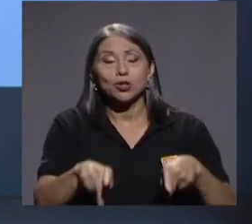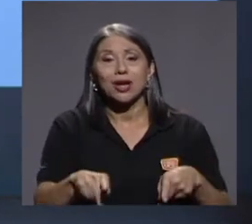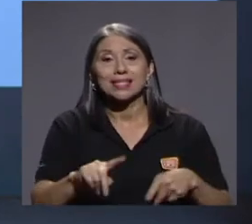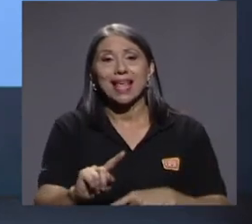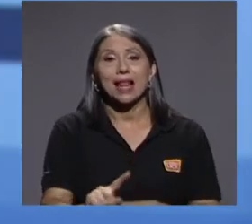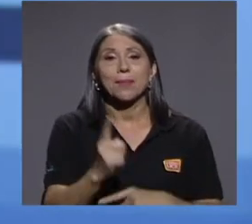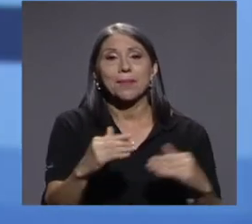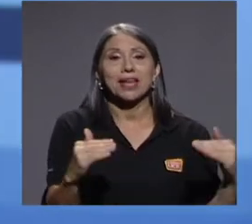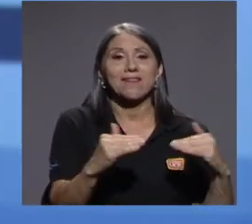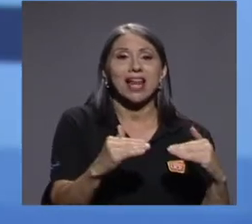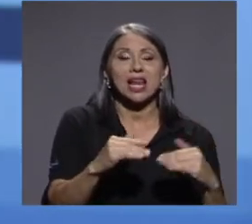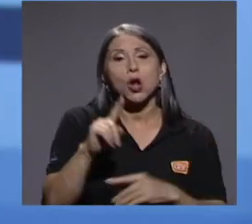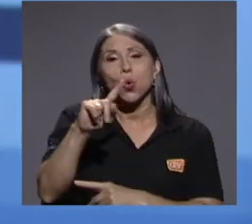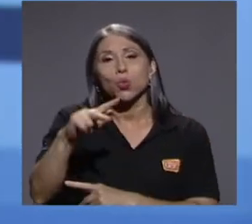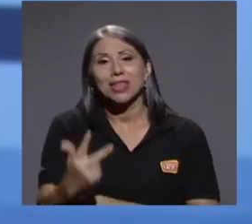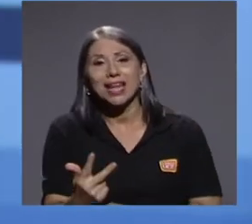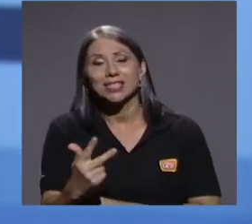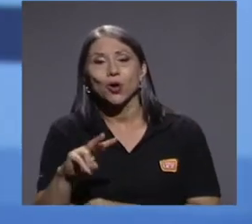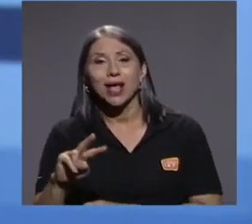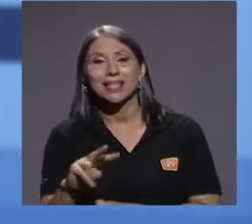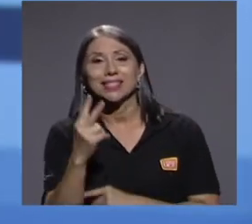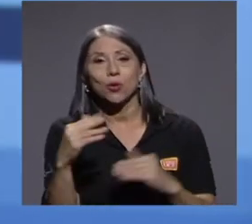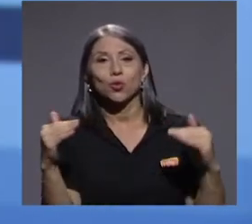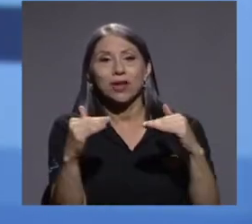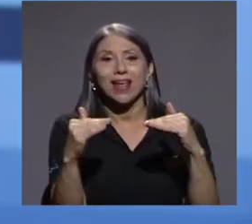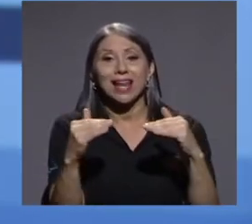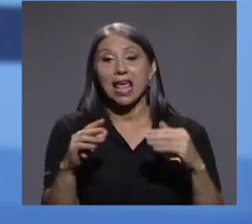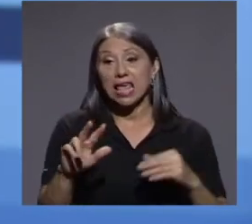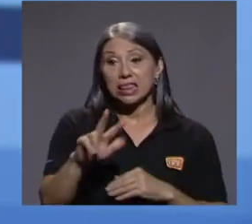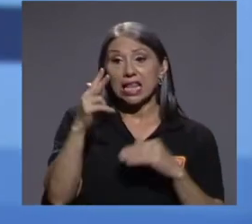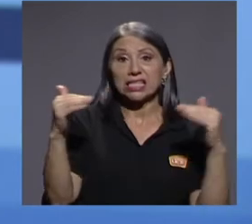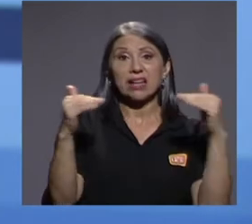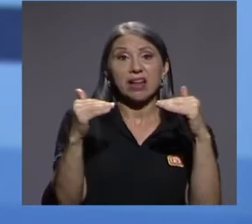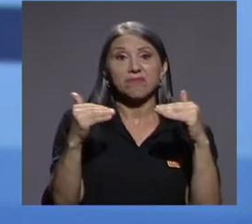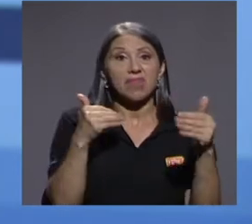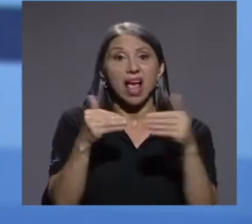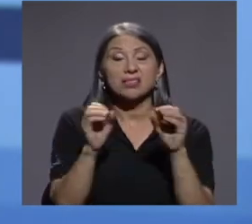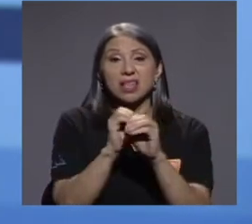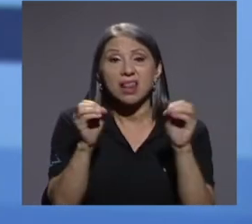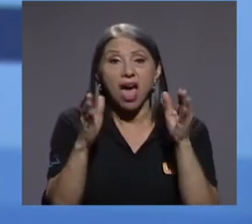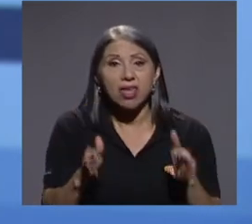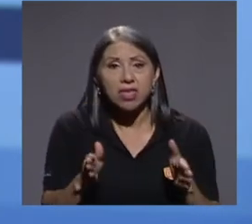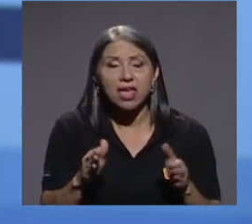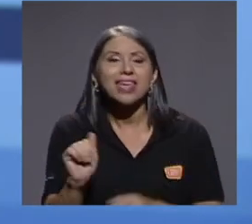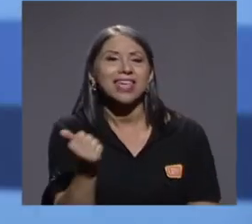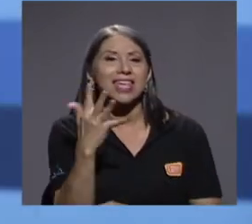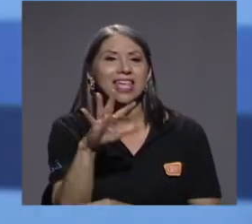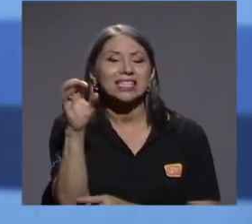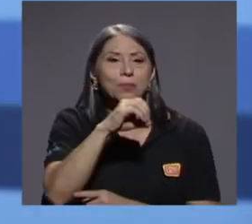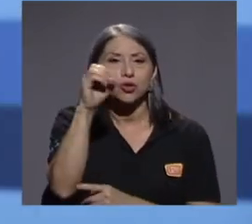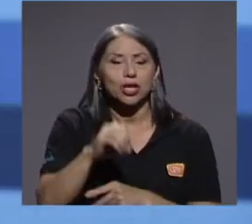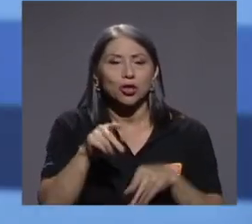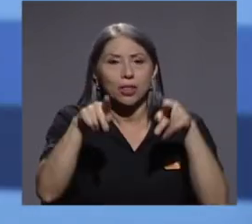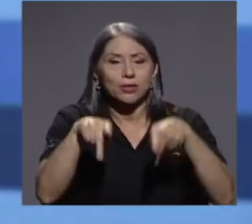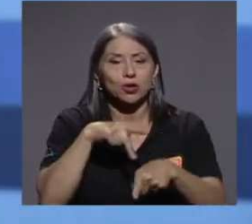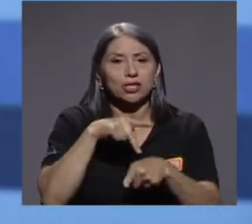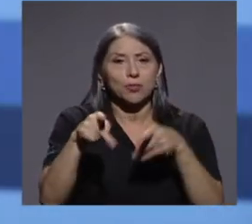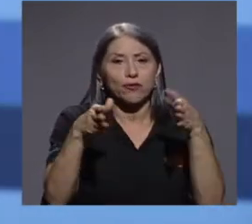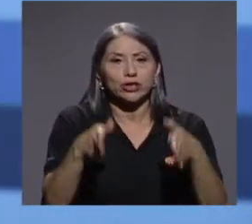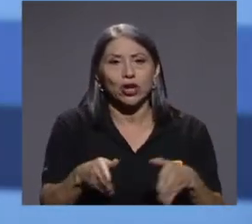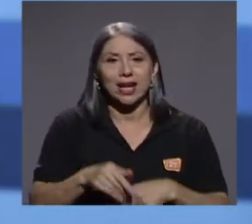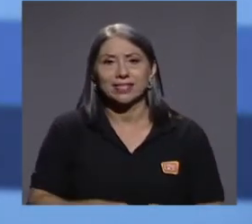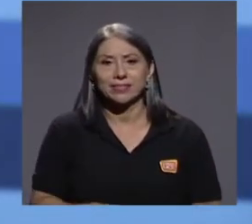tercio en el segundo nivel, casi nadie en el tercero y un 15% de personas profesionales. Esto